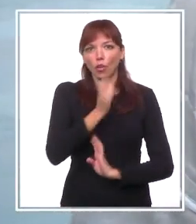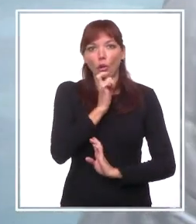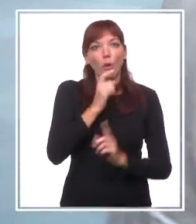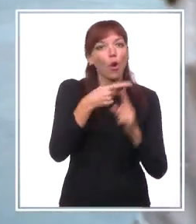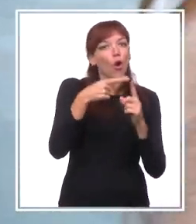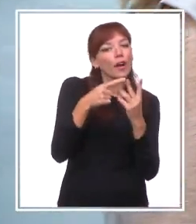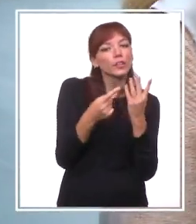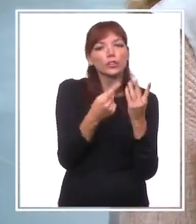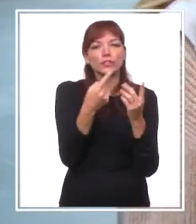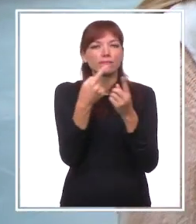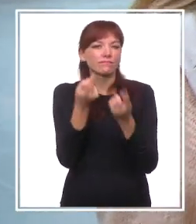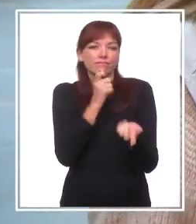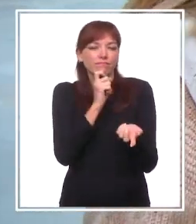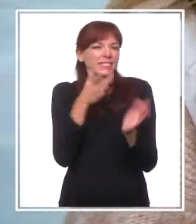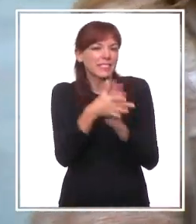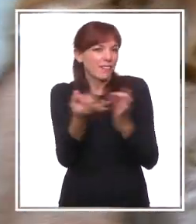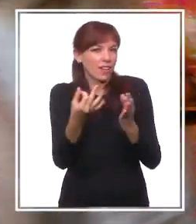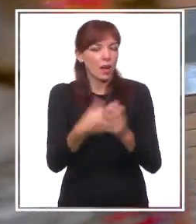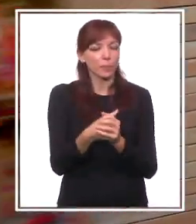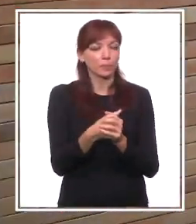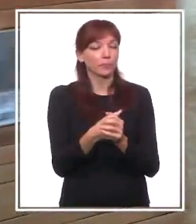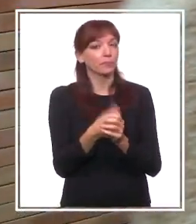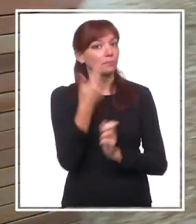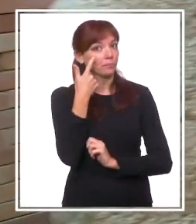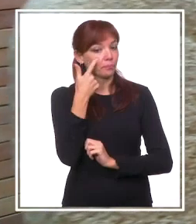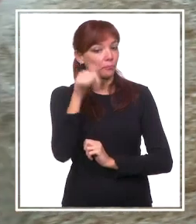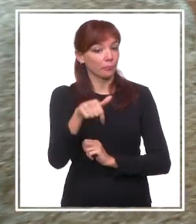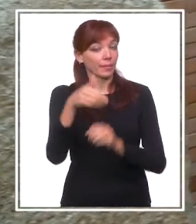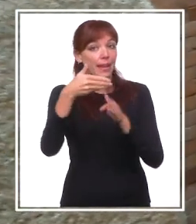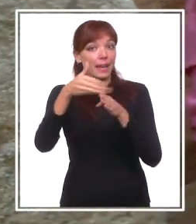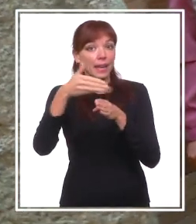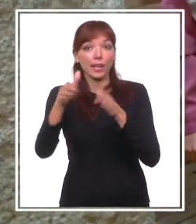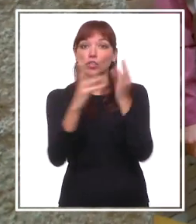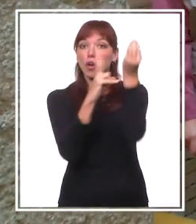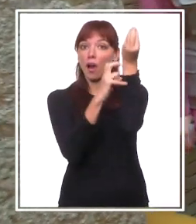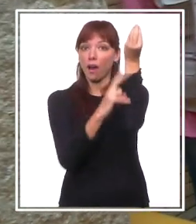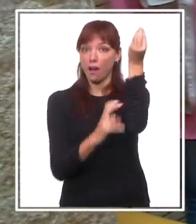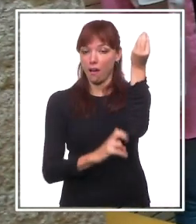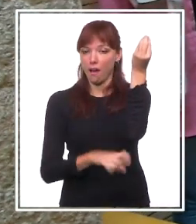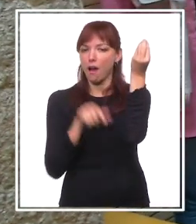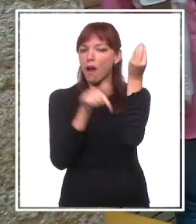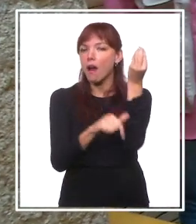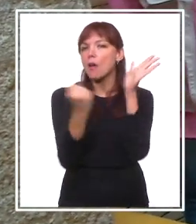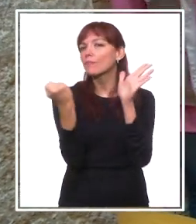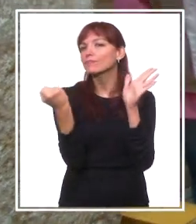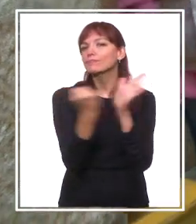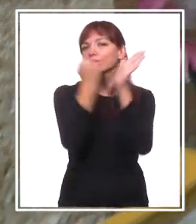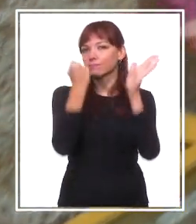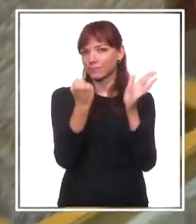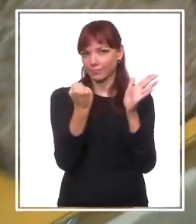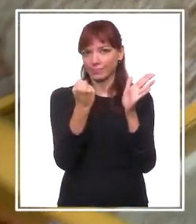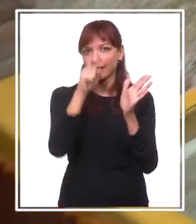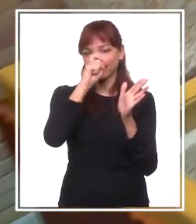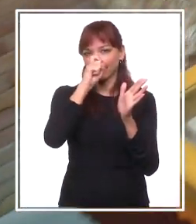objetos ahí? ¿Qué quiere decir? Estos son restos arqueológicos que simbolizan los